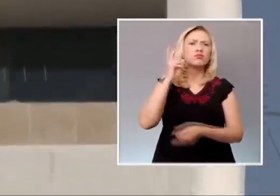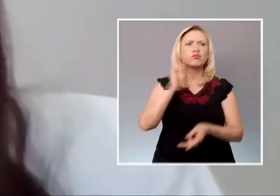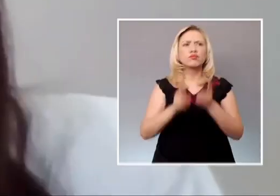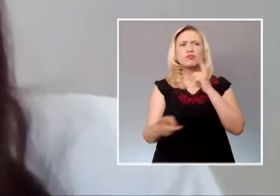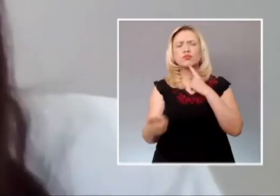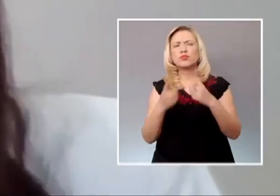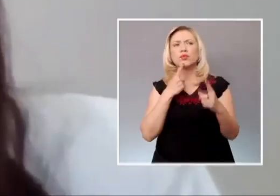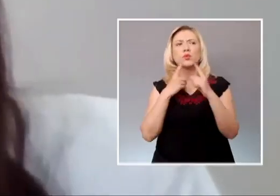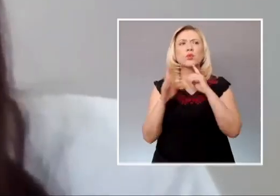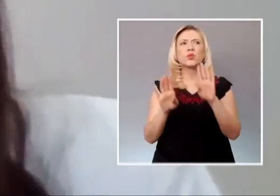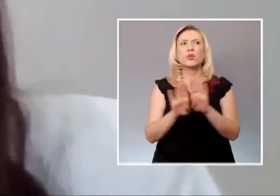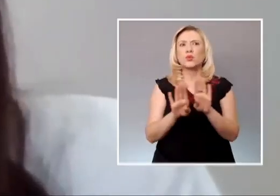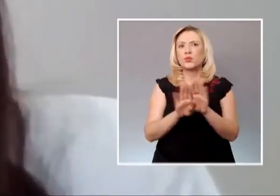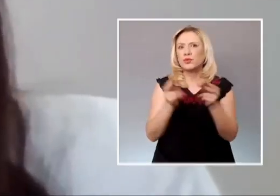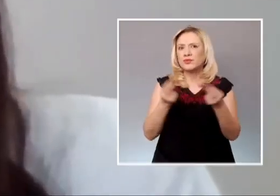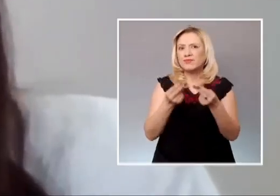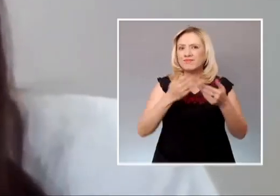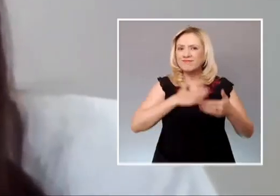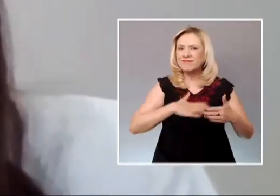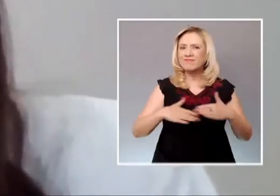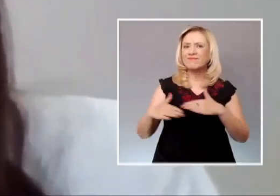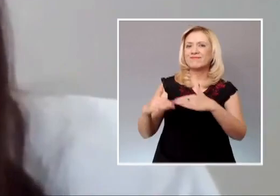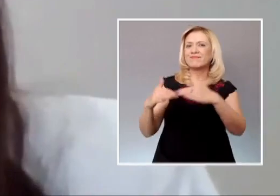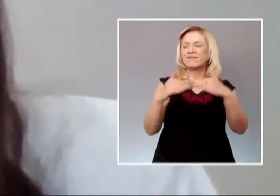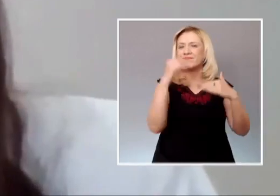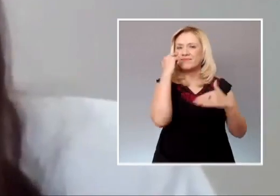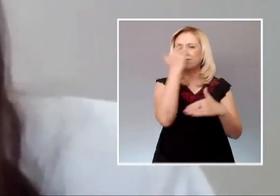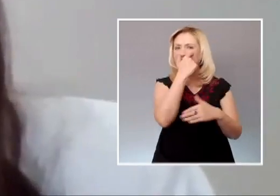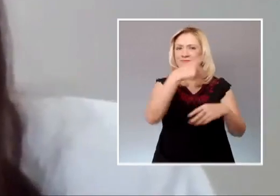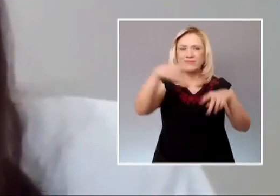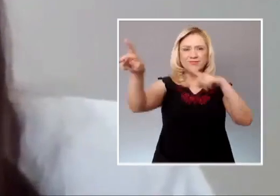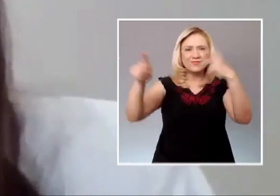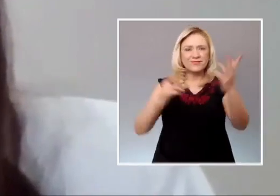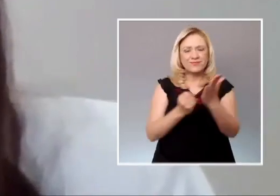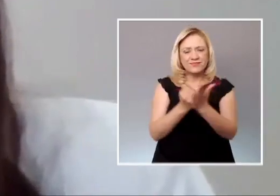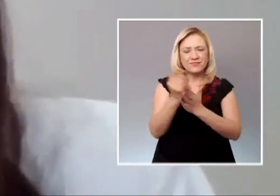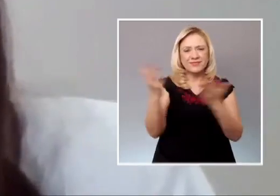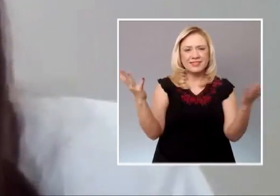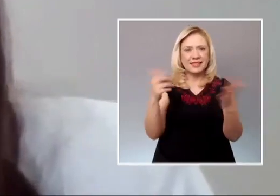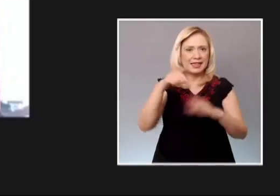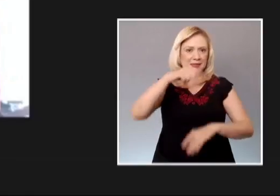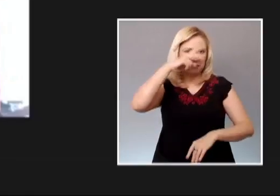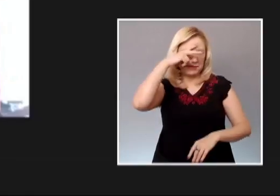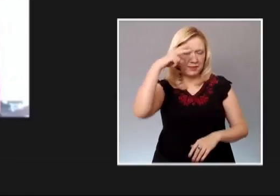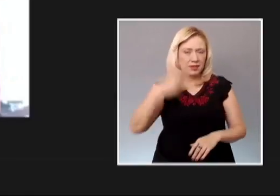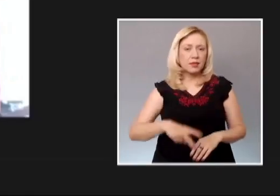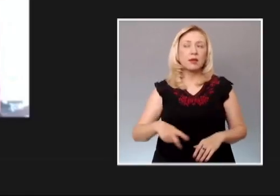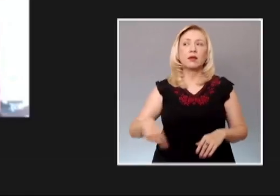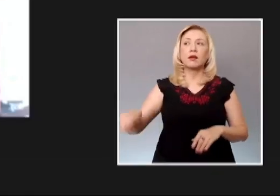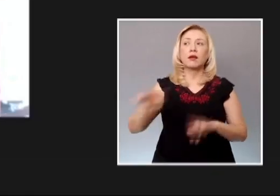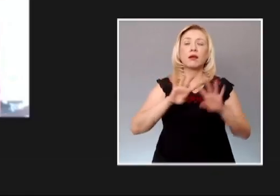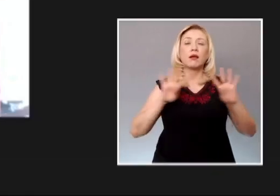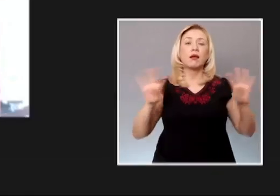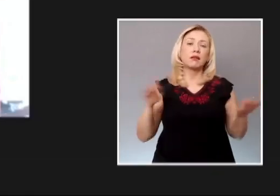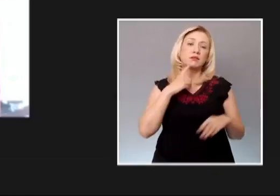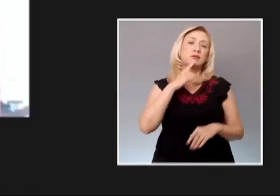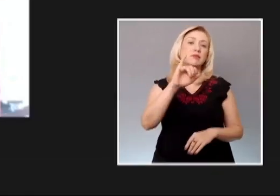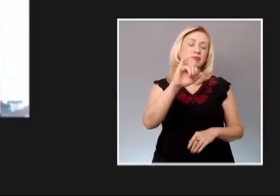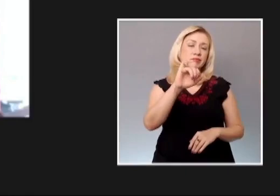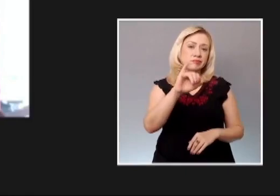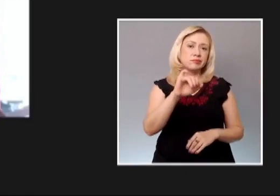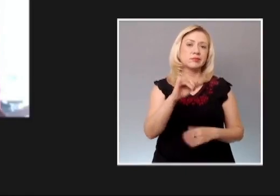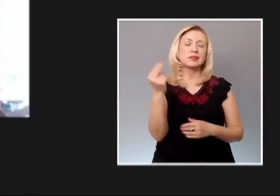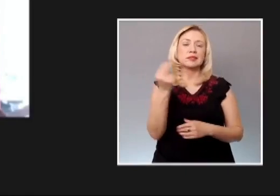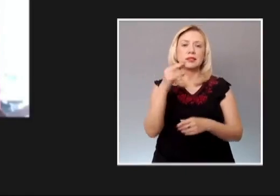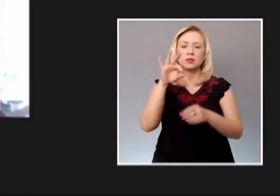la democracia en México, espacio en el que las y los participantes se pronunciaron a favor de que los programas de derecho electoral sean permanentes